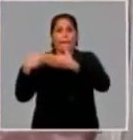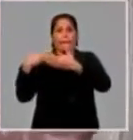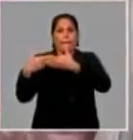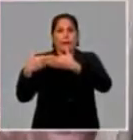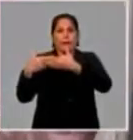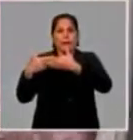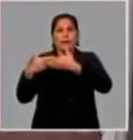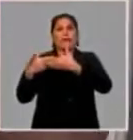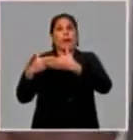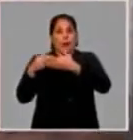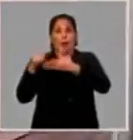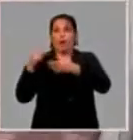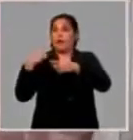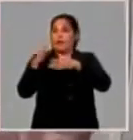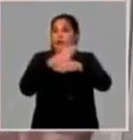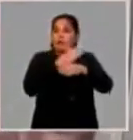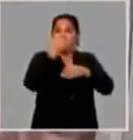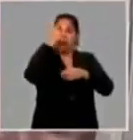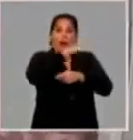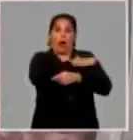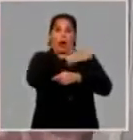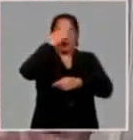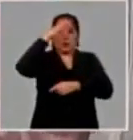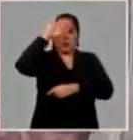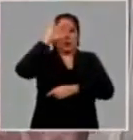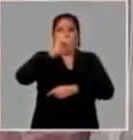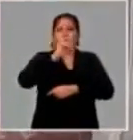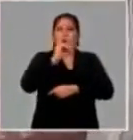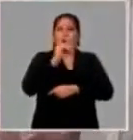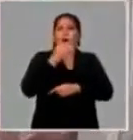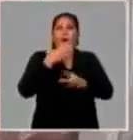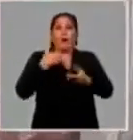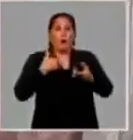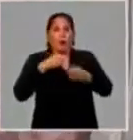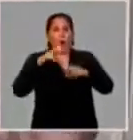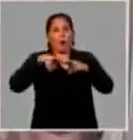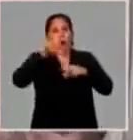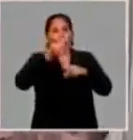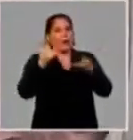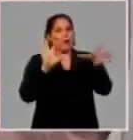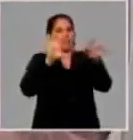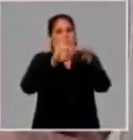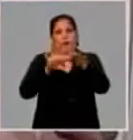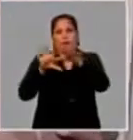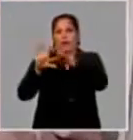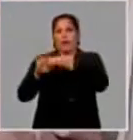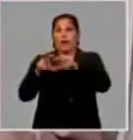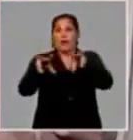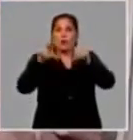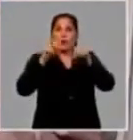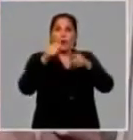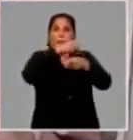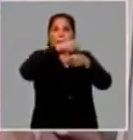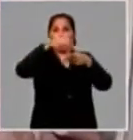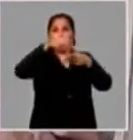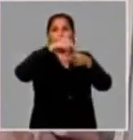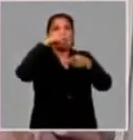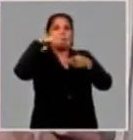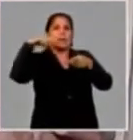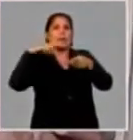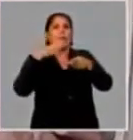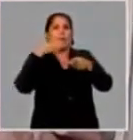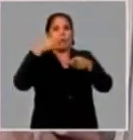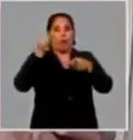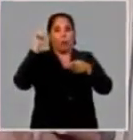de la Geominera Occidente, así como de las cubas de las yacimientos de San Germán y Orguín. Esto, en estos momentos, también ha